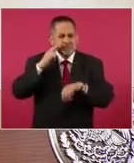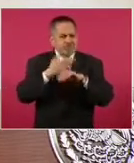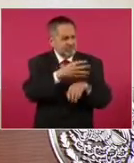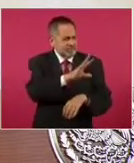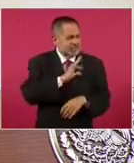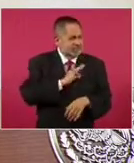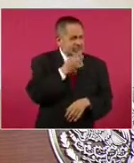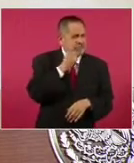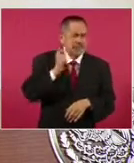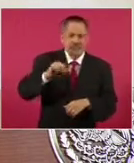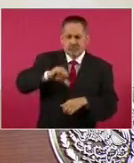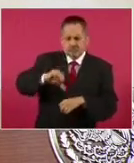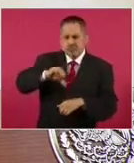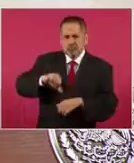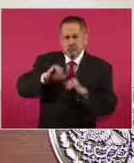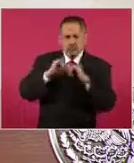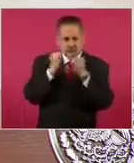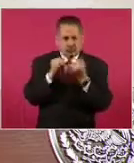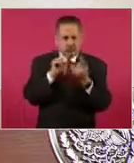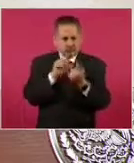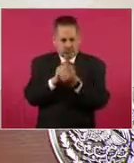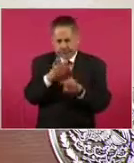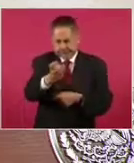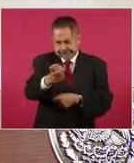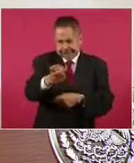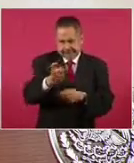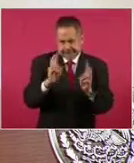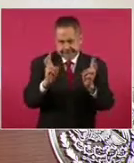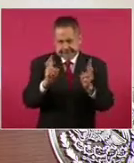digan. Pero el tema va a ser ese.